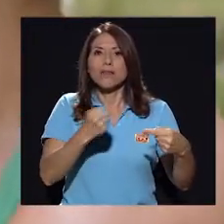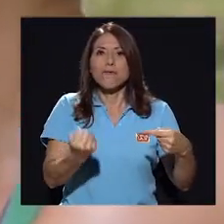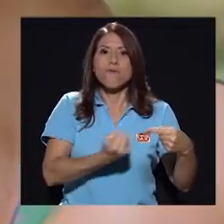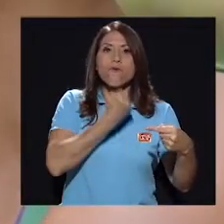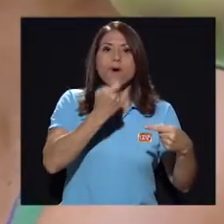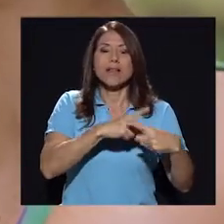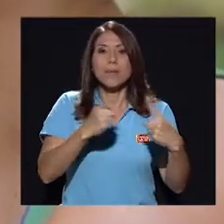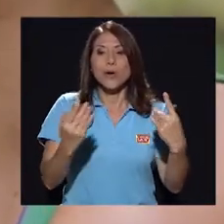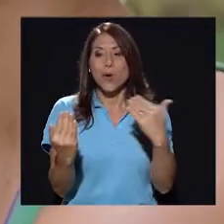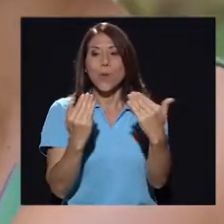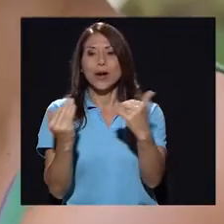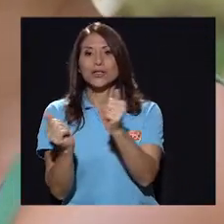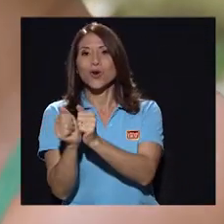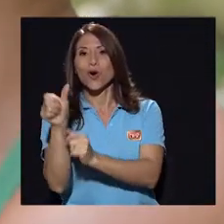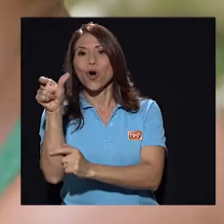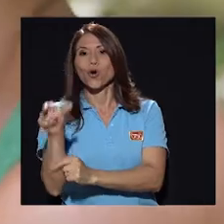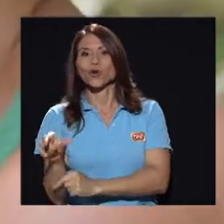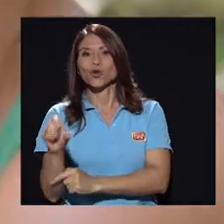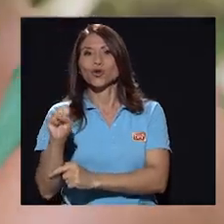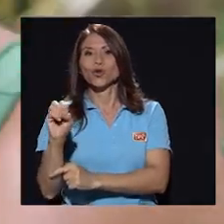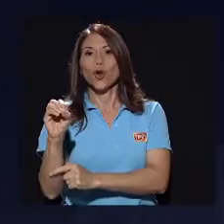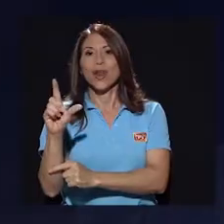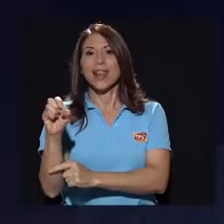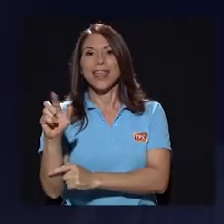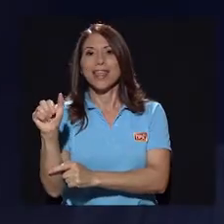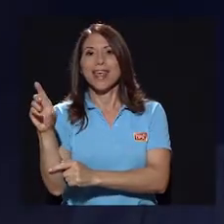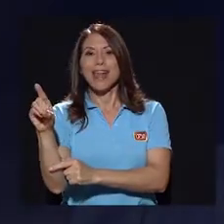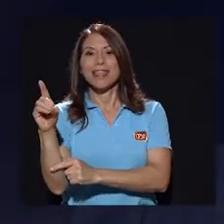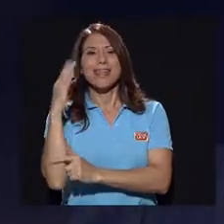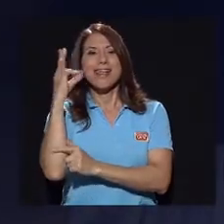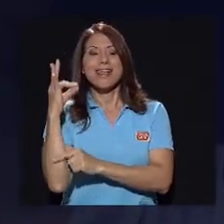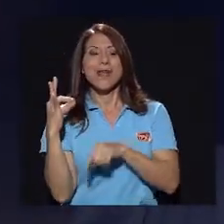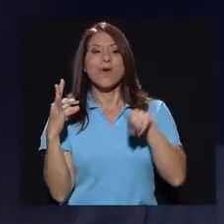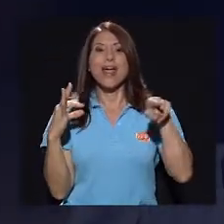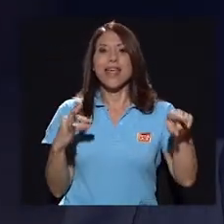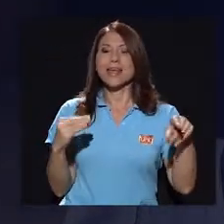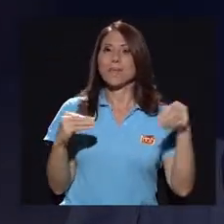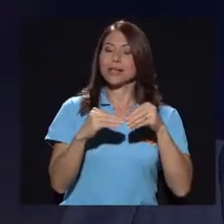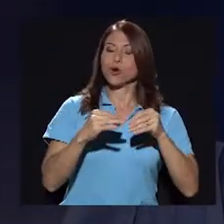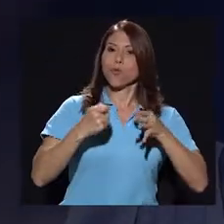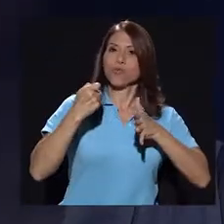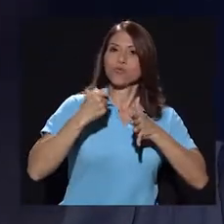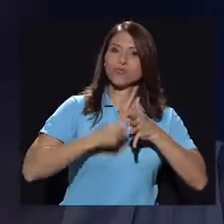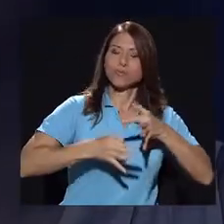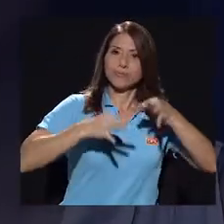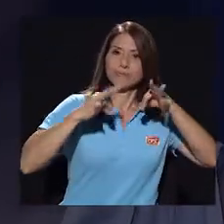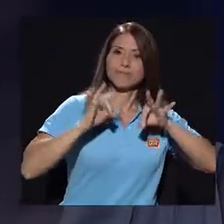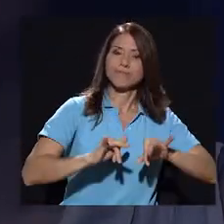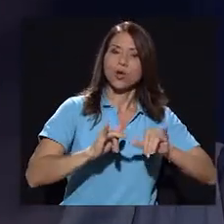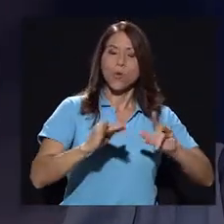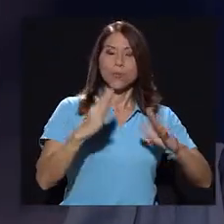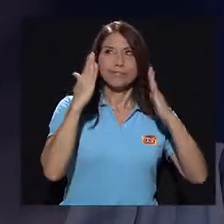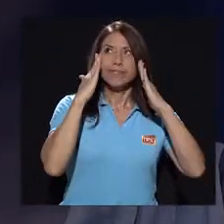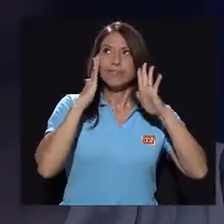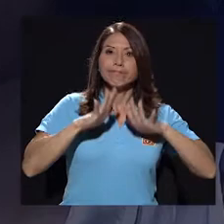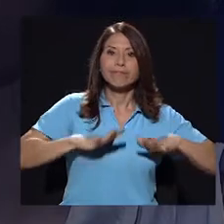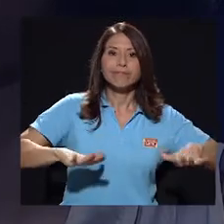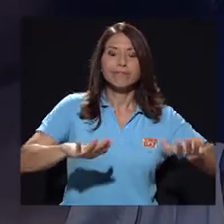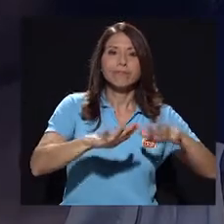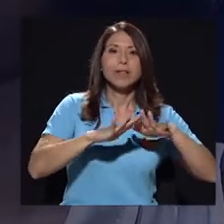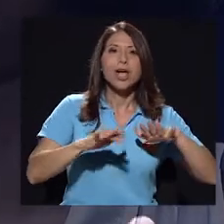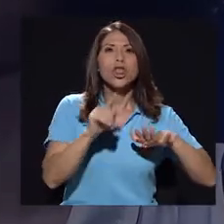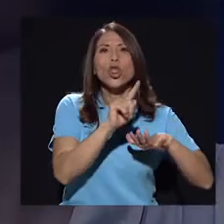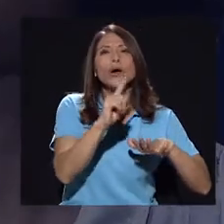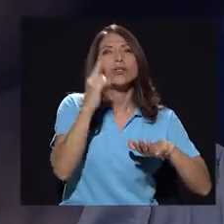pero en comparación a Soledad yo creo que ella, Ana tiene los pies más como plantados, verdad, sobre la tierra, es como menos